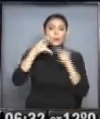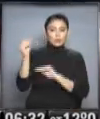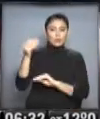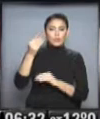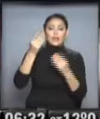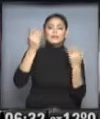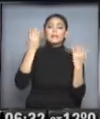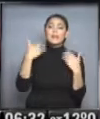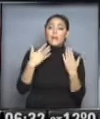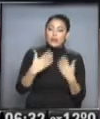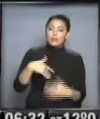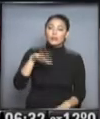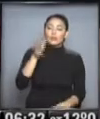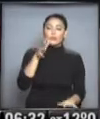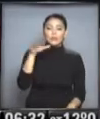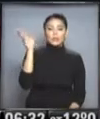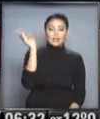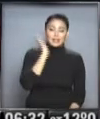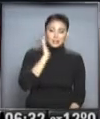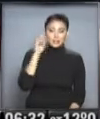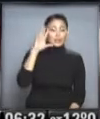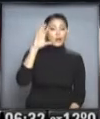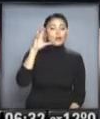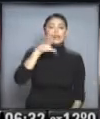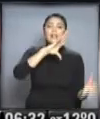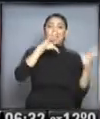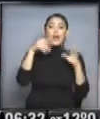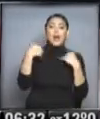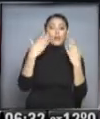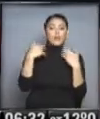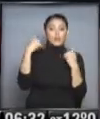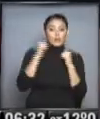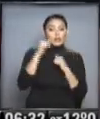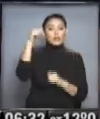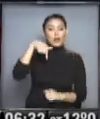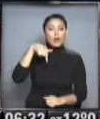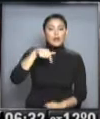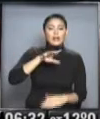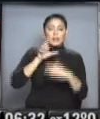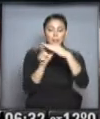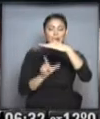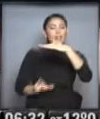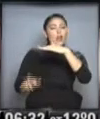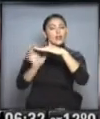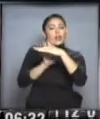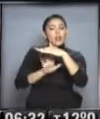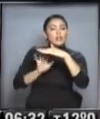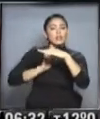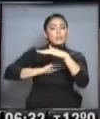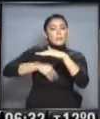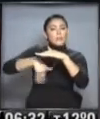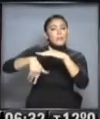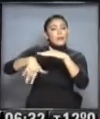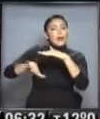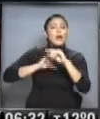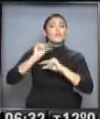16 grados la temperatura hacia la noche. Hay que tener en cuenta que el aire frío en estos momentos se encuentra en el norte de la Patagonia, viene muy lento, así que